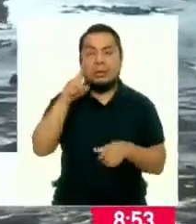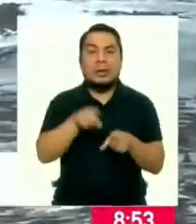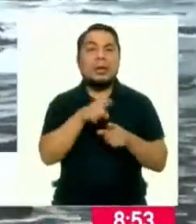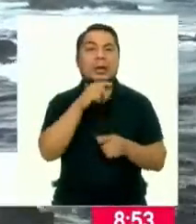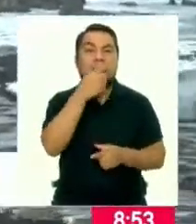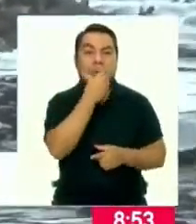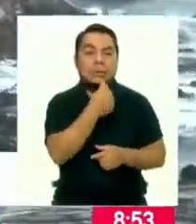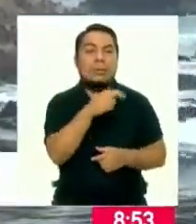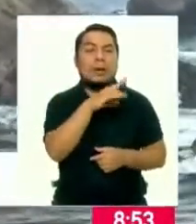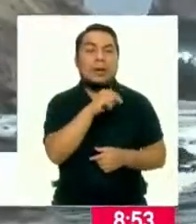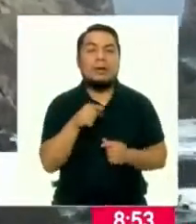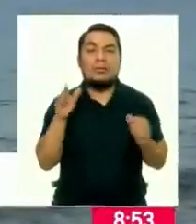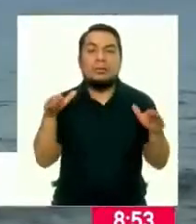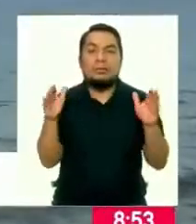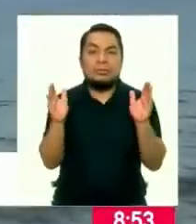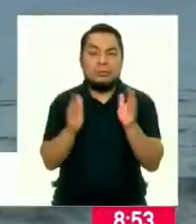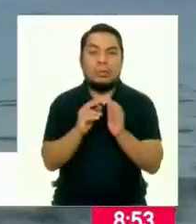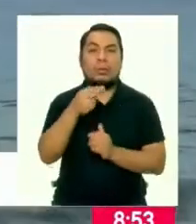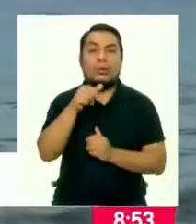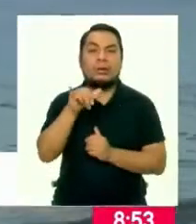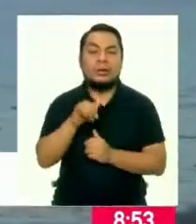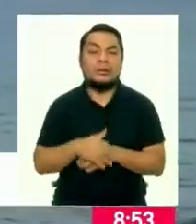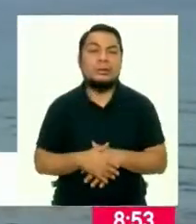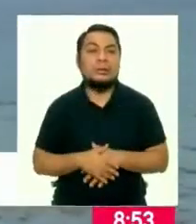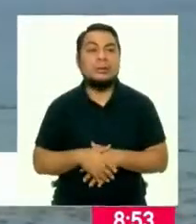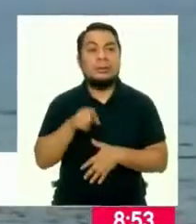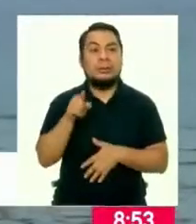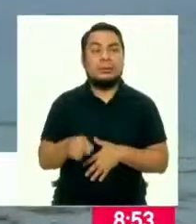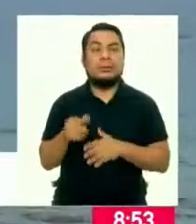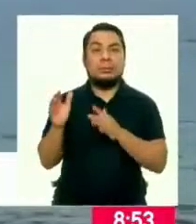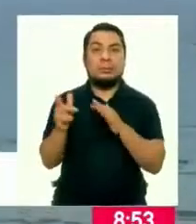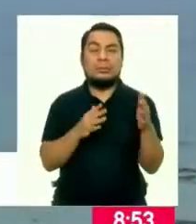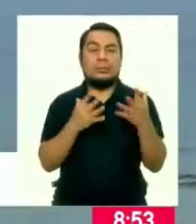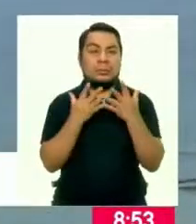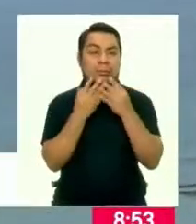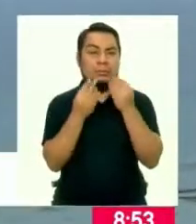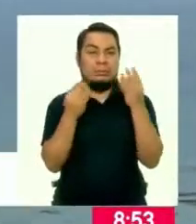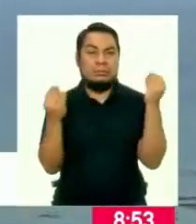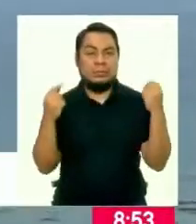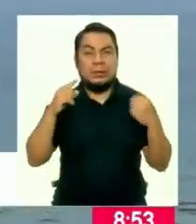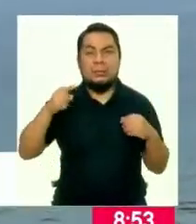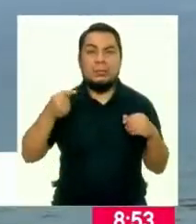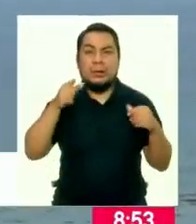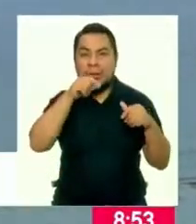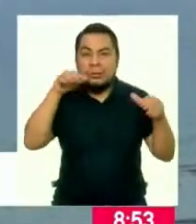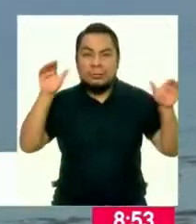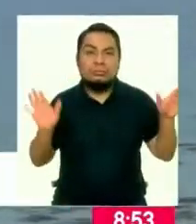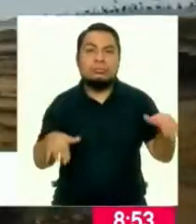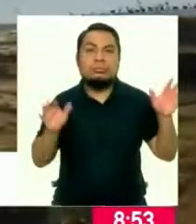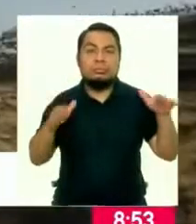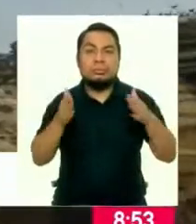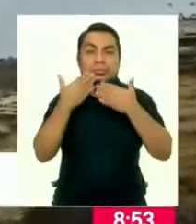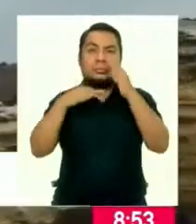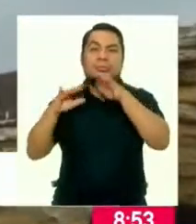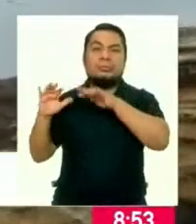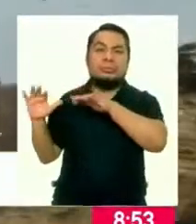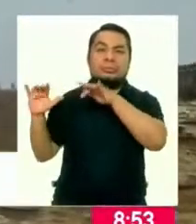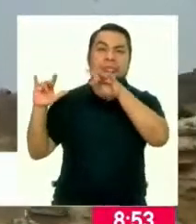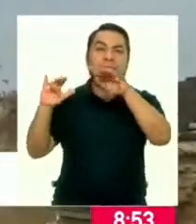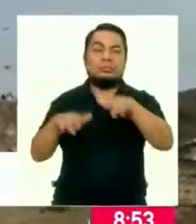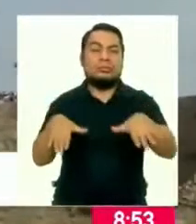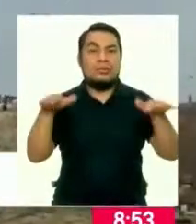y el guanay. Al ritmo del viento, miles y miles de aves recorren el cielo. Un